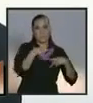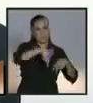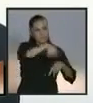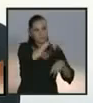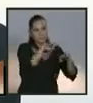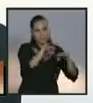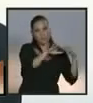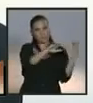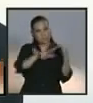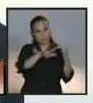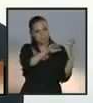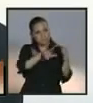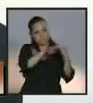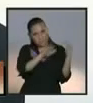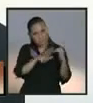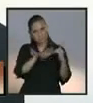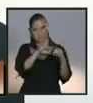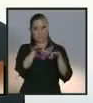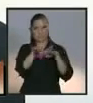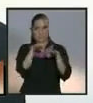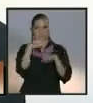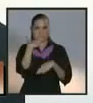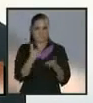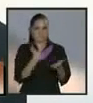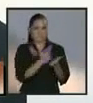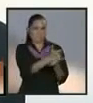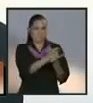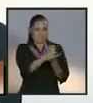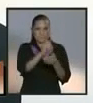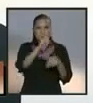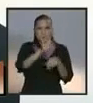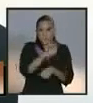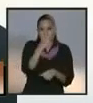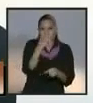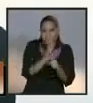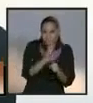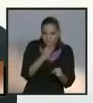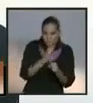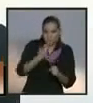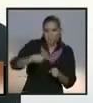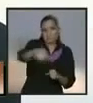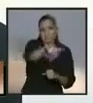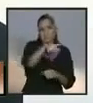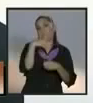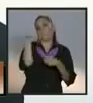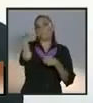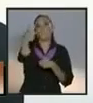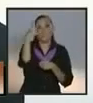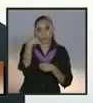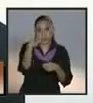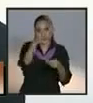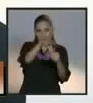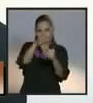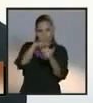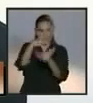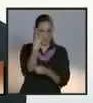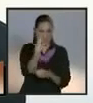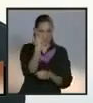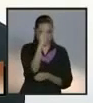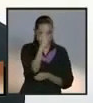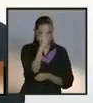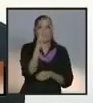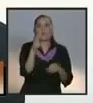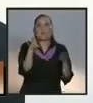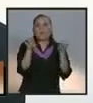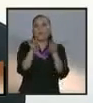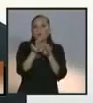ganes en esta elección. Por eso lo que vas a redecidir el próximo primero de julio es cómo vas a vivir tú y tu familia.